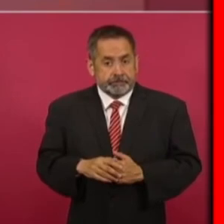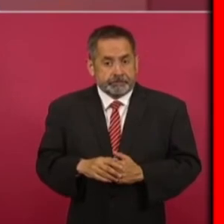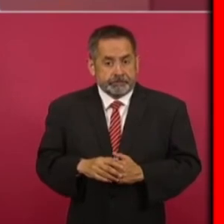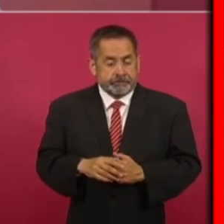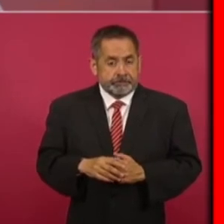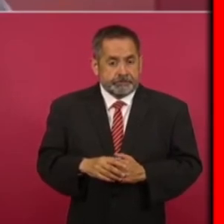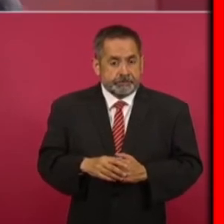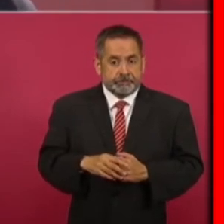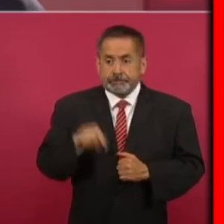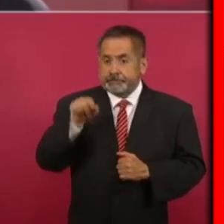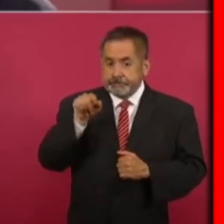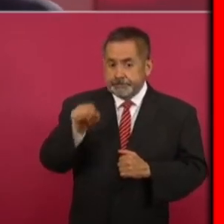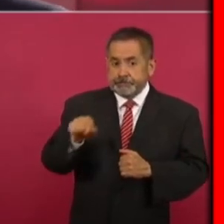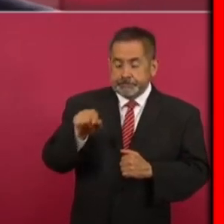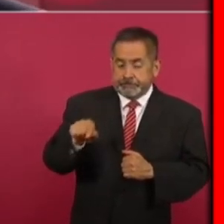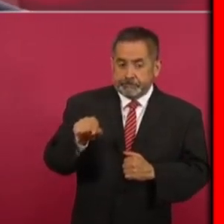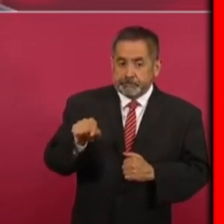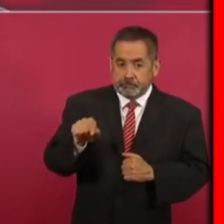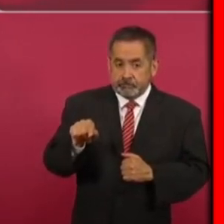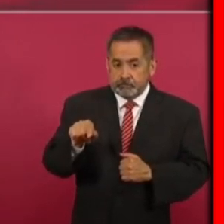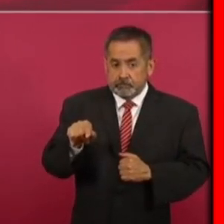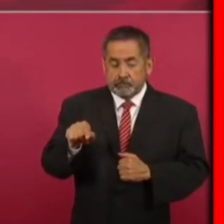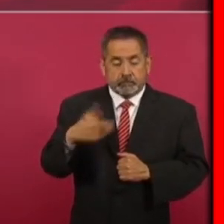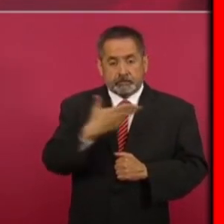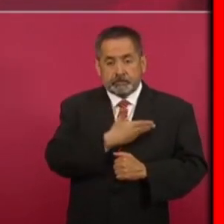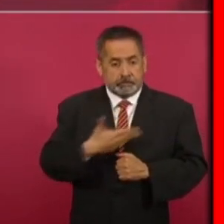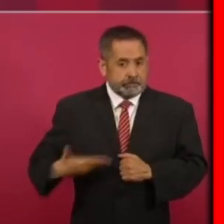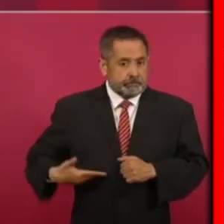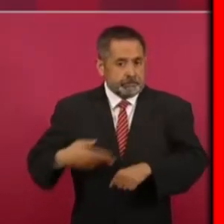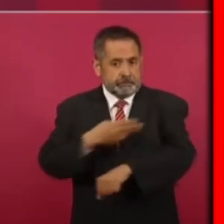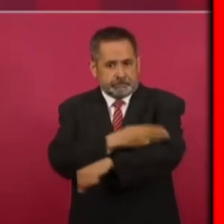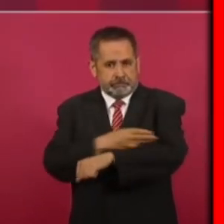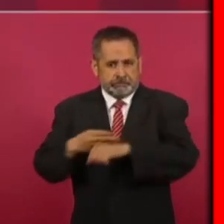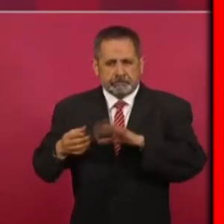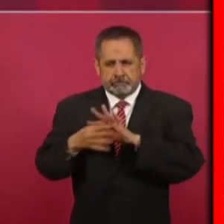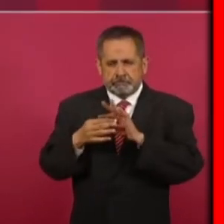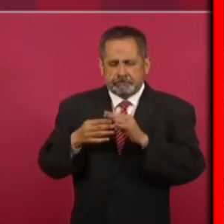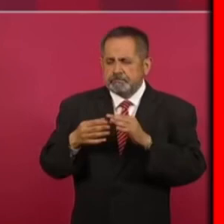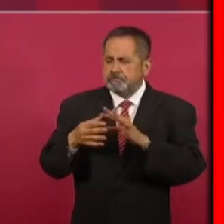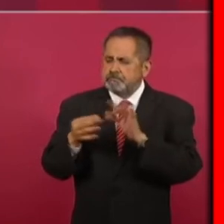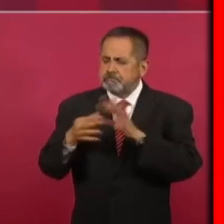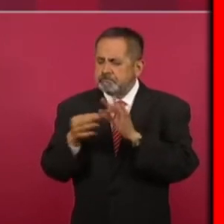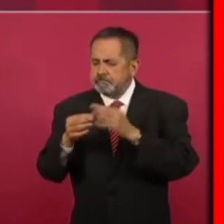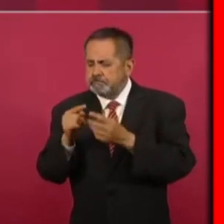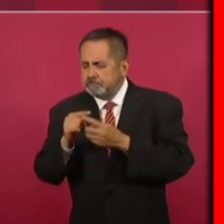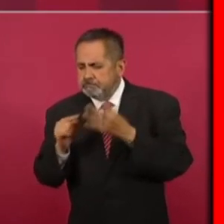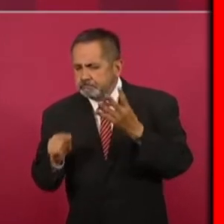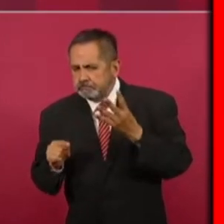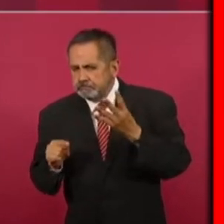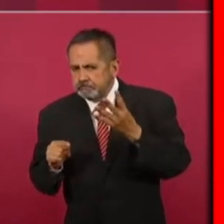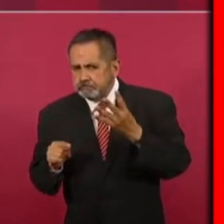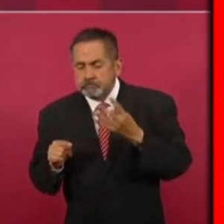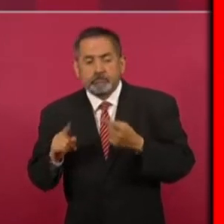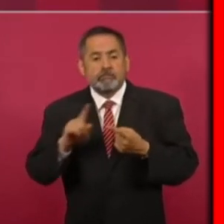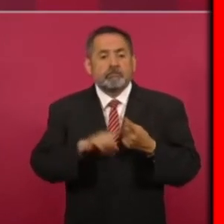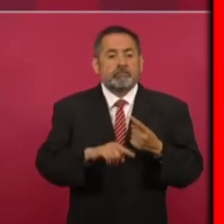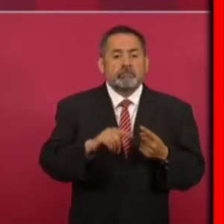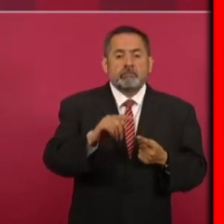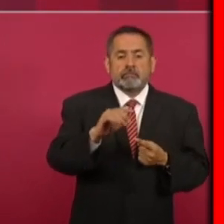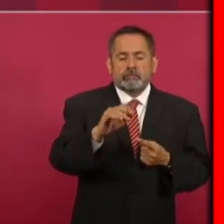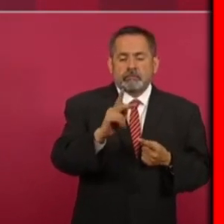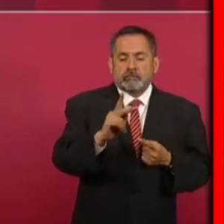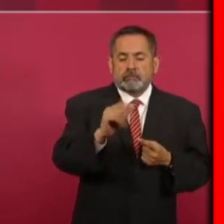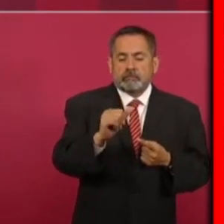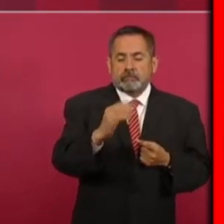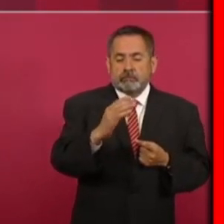ahí el presidente Madero cuenta con el apoyo de Pascual Orozco y de Francisco Vich